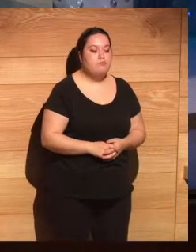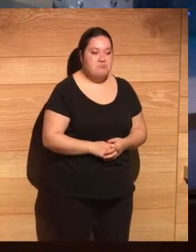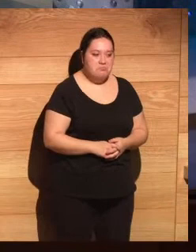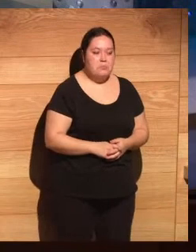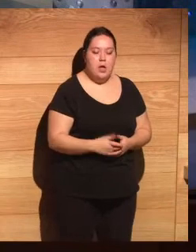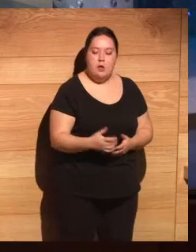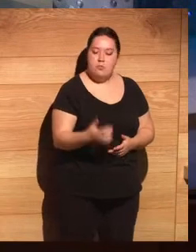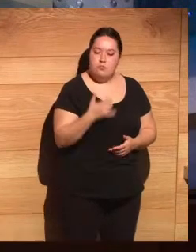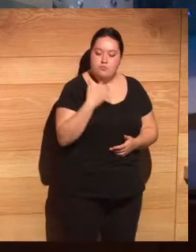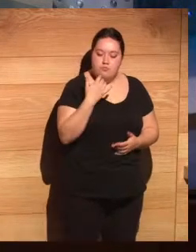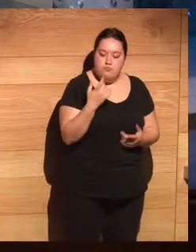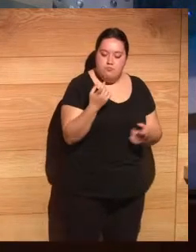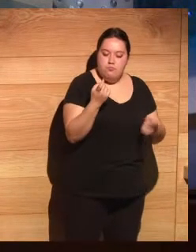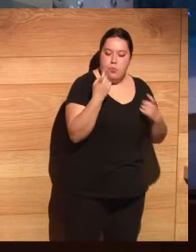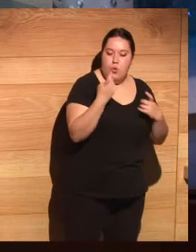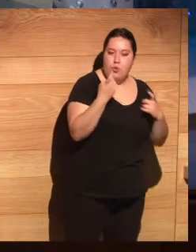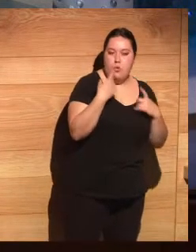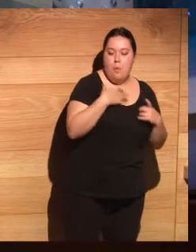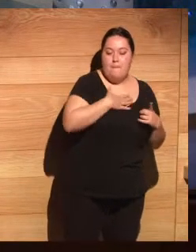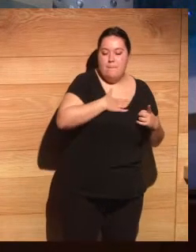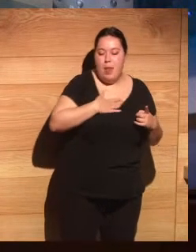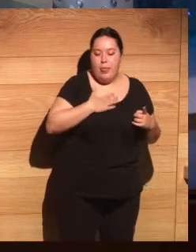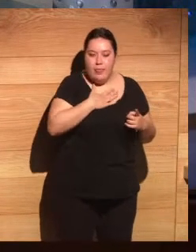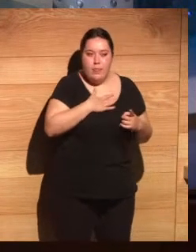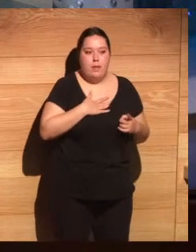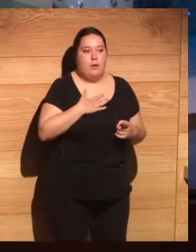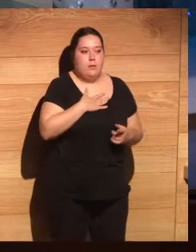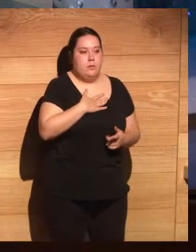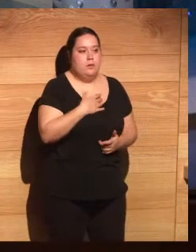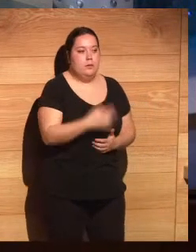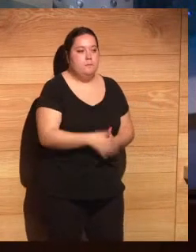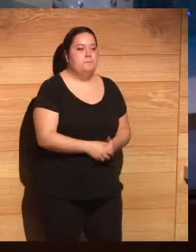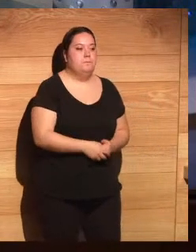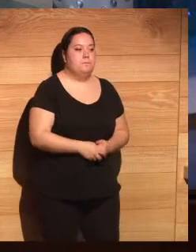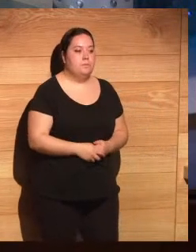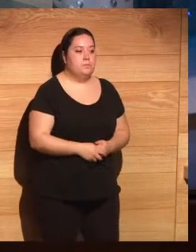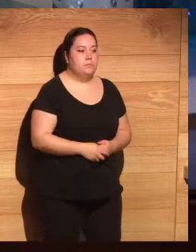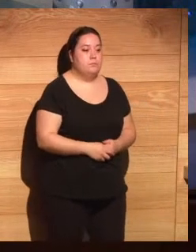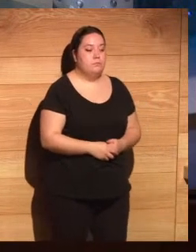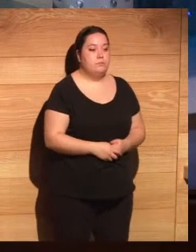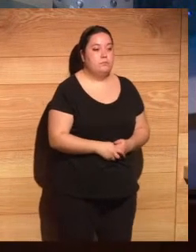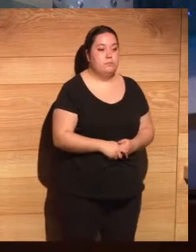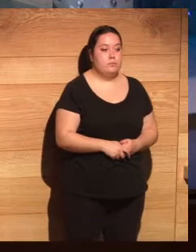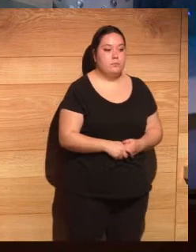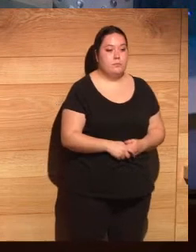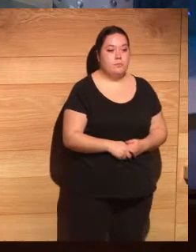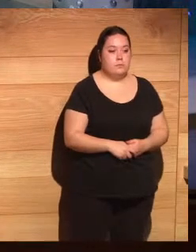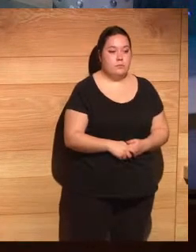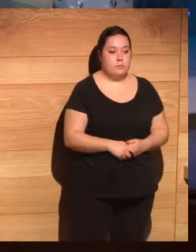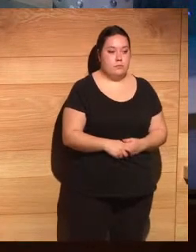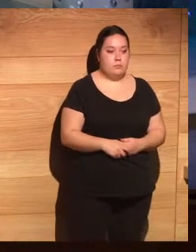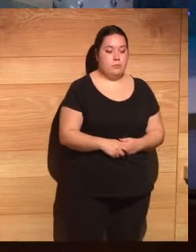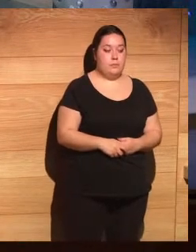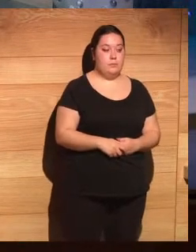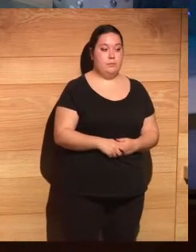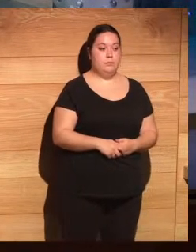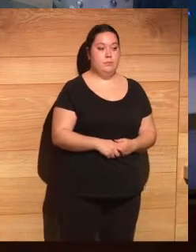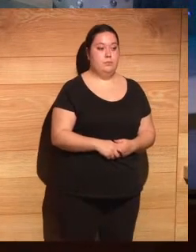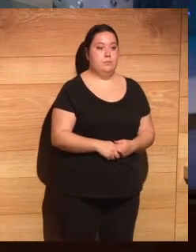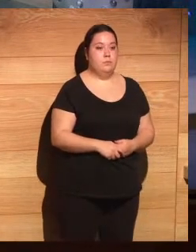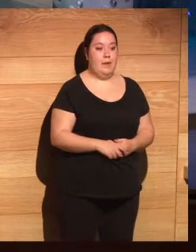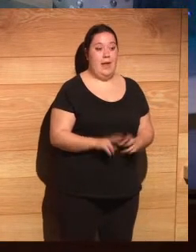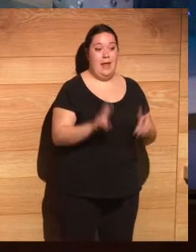y un placer el hablar con él bueno tenemos que ser el tema de